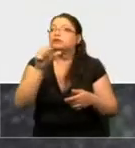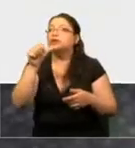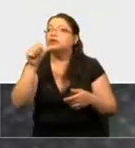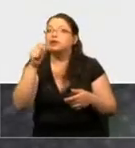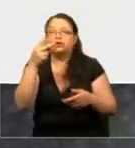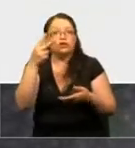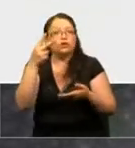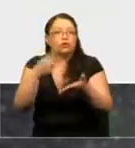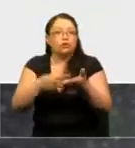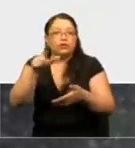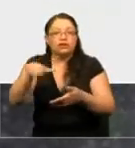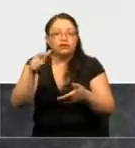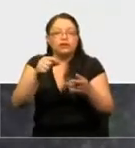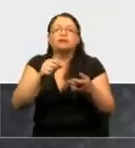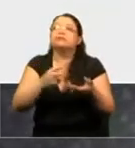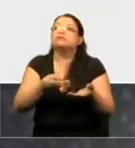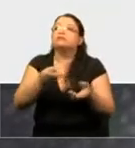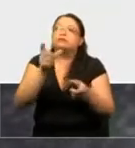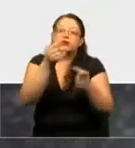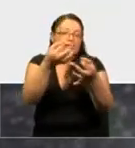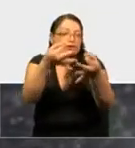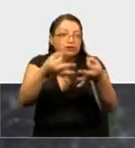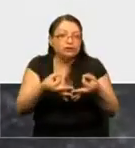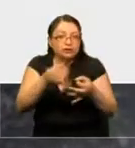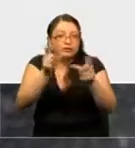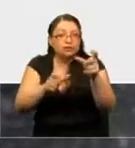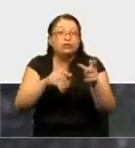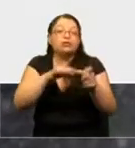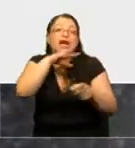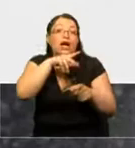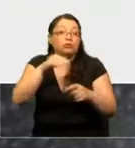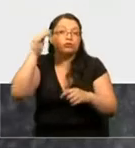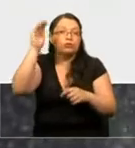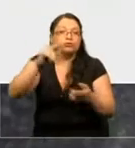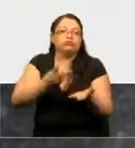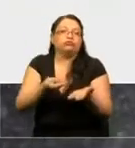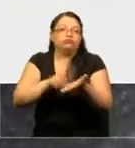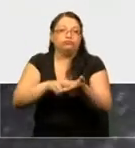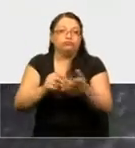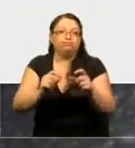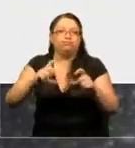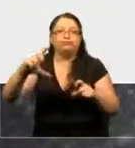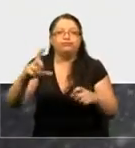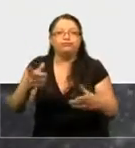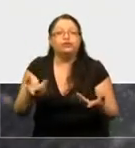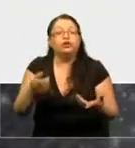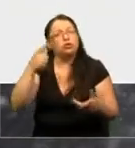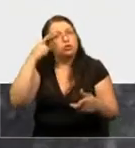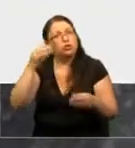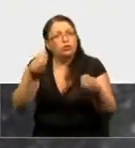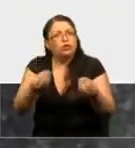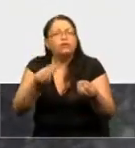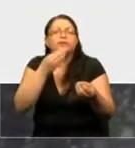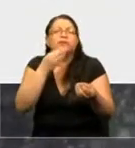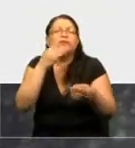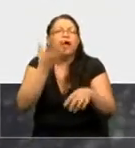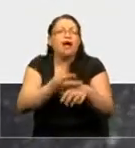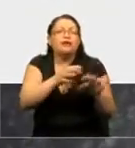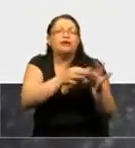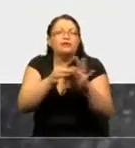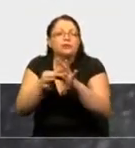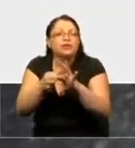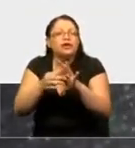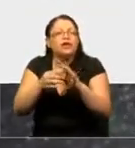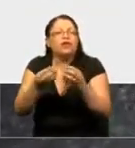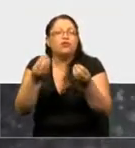años, se duplicó. Por lo tanto, eso que parece ser algo bueno, trae aparejado consecuencias que no son